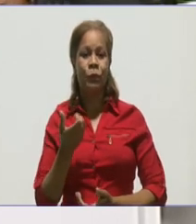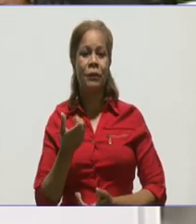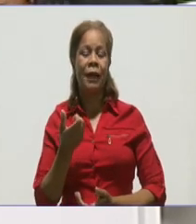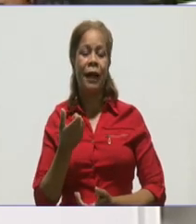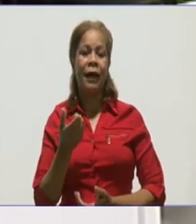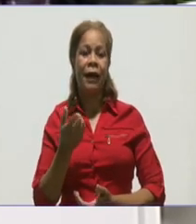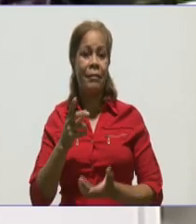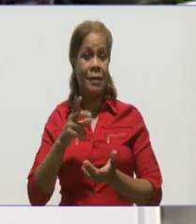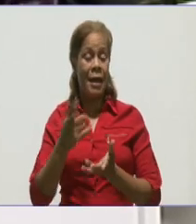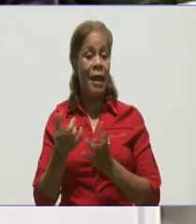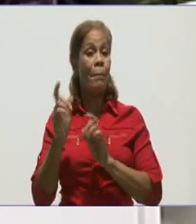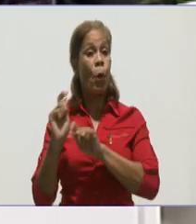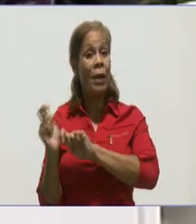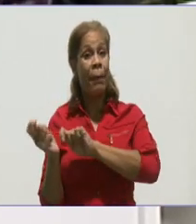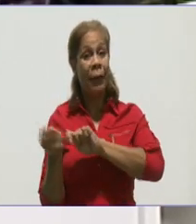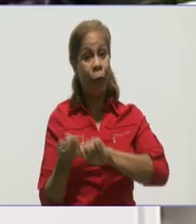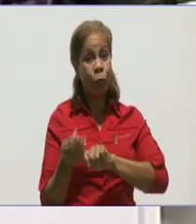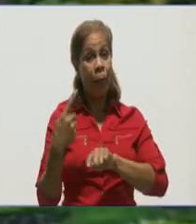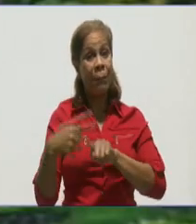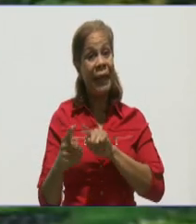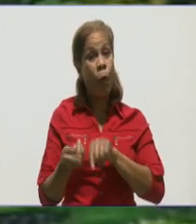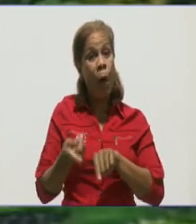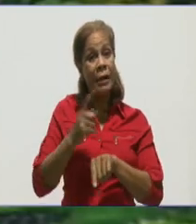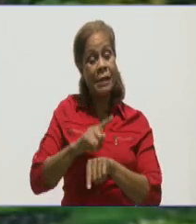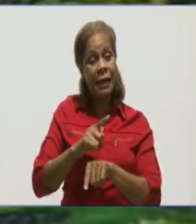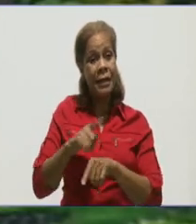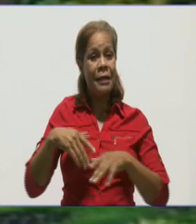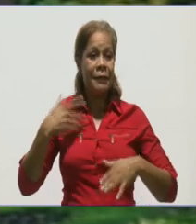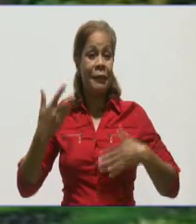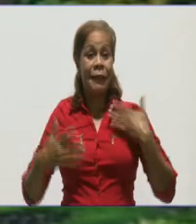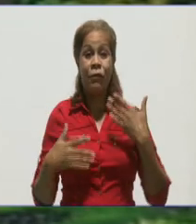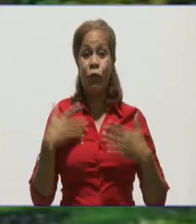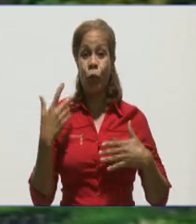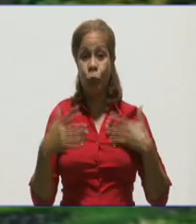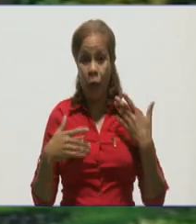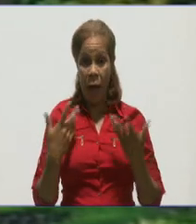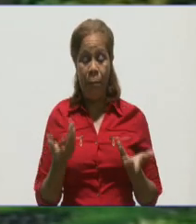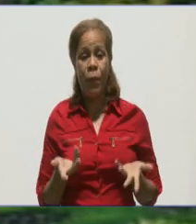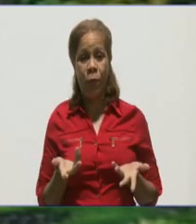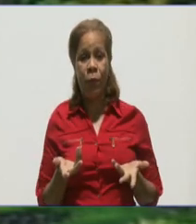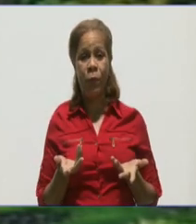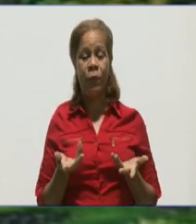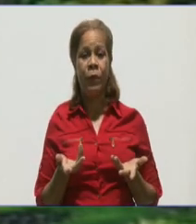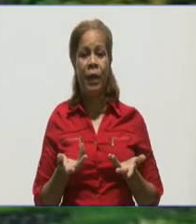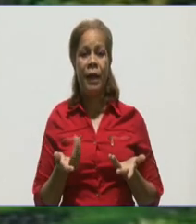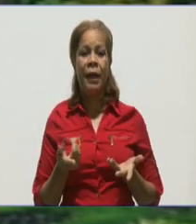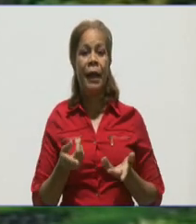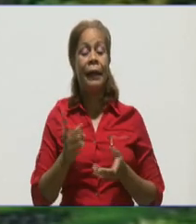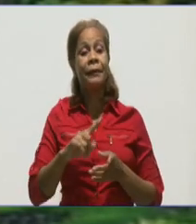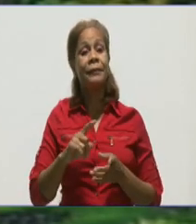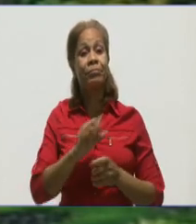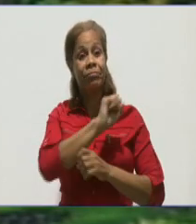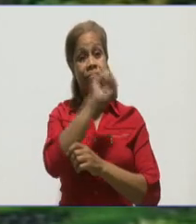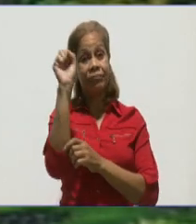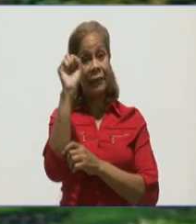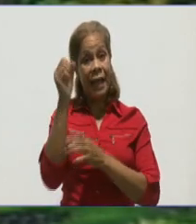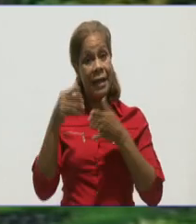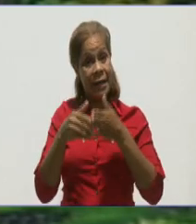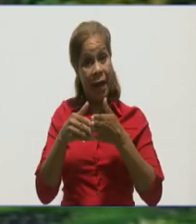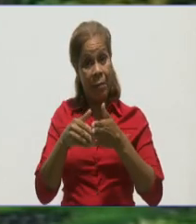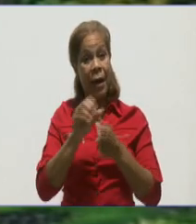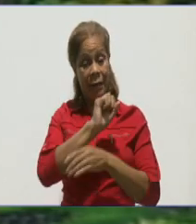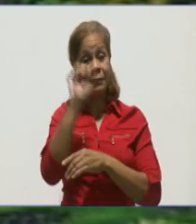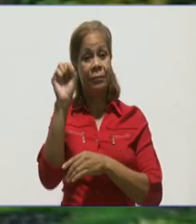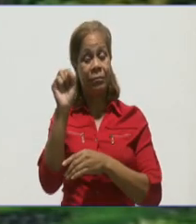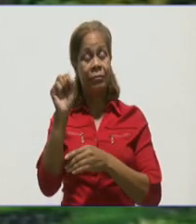contra los cocodrilos de Matanza. Y sé que esto va a generar euforia en la población, pero hay que